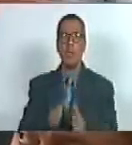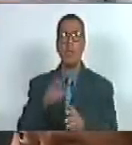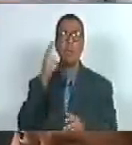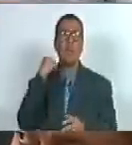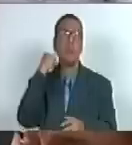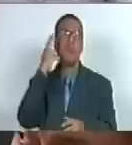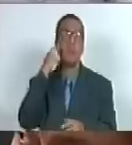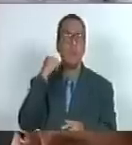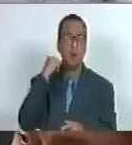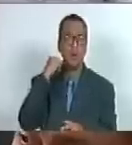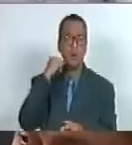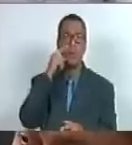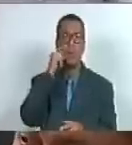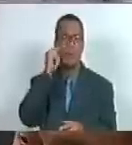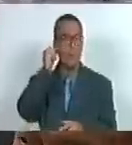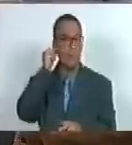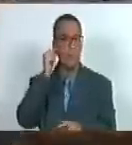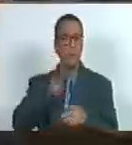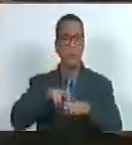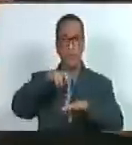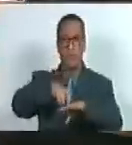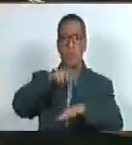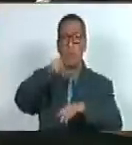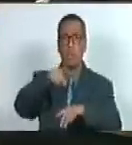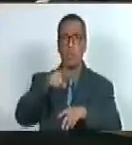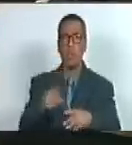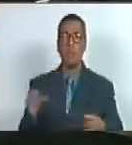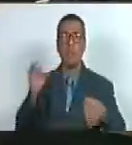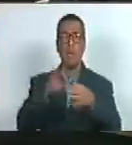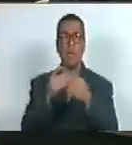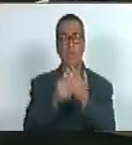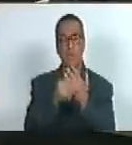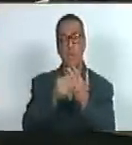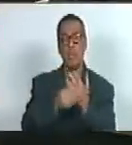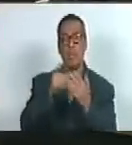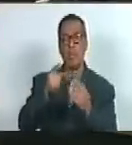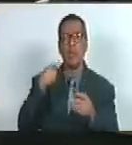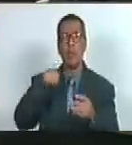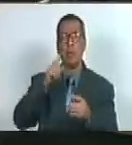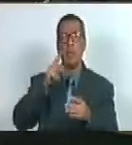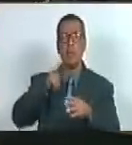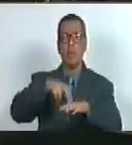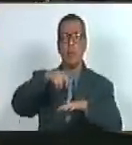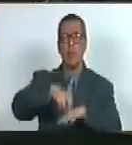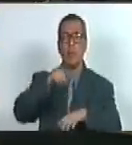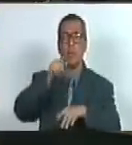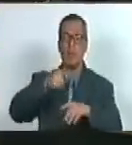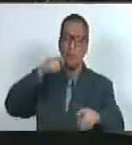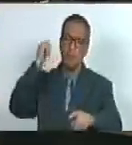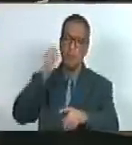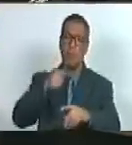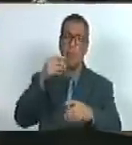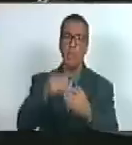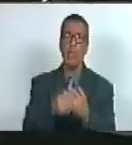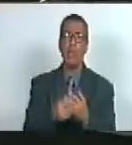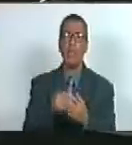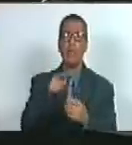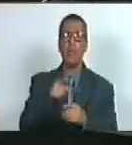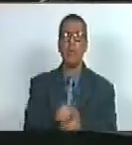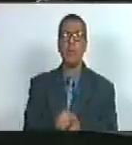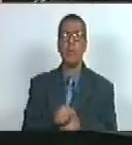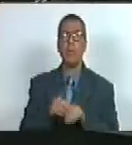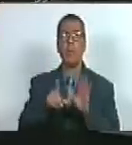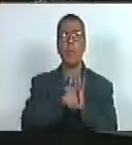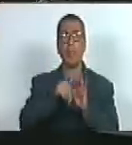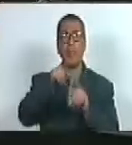africano esclavizado pero además estaba casado con una mujer esclavizada y por lo tanto por la infame ley